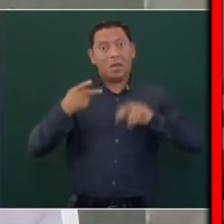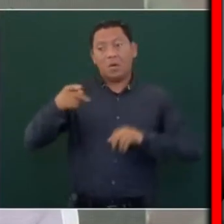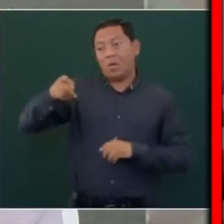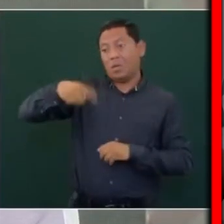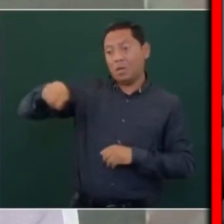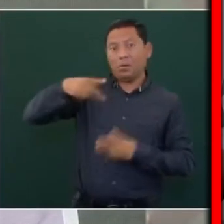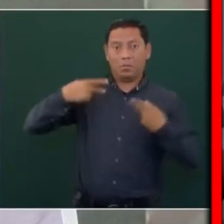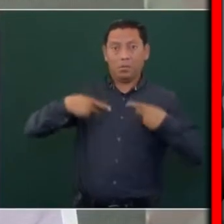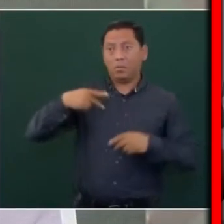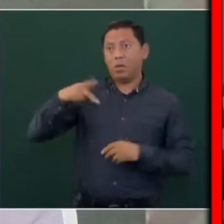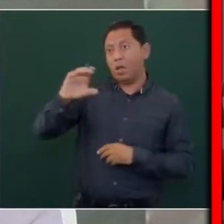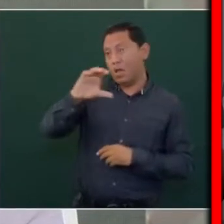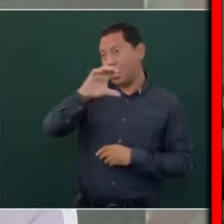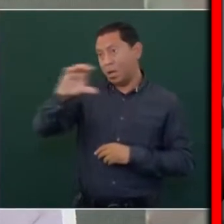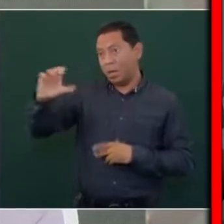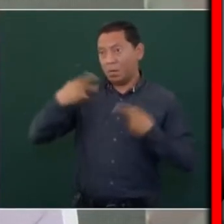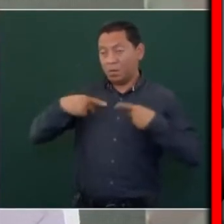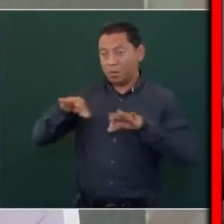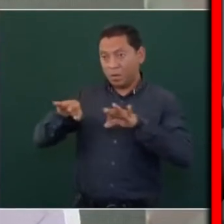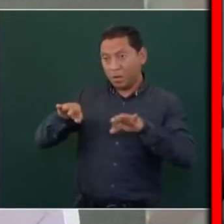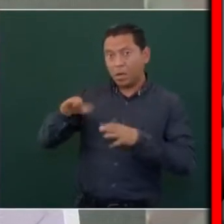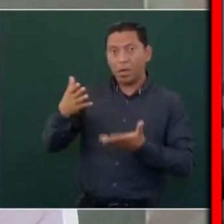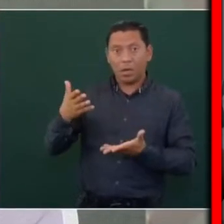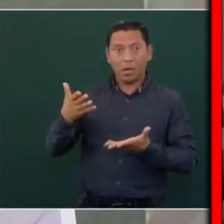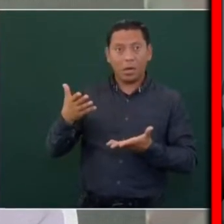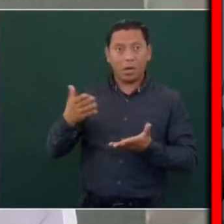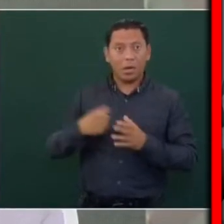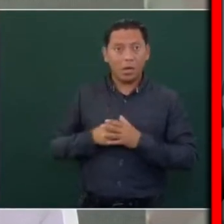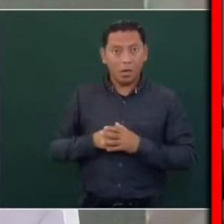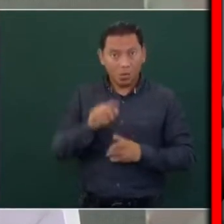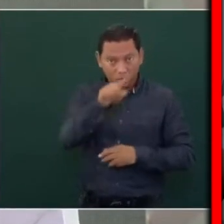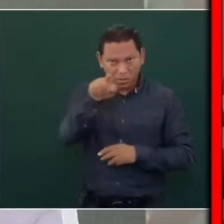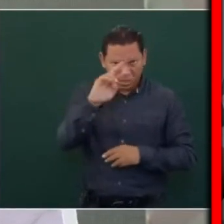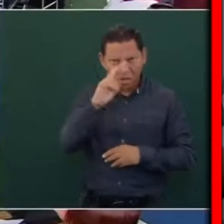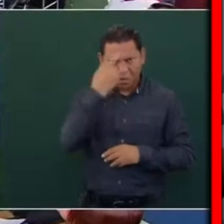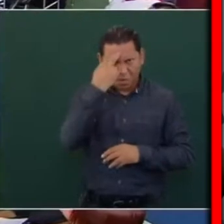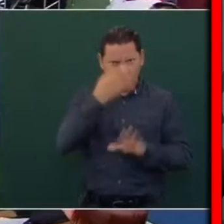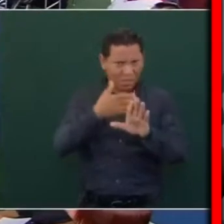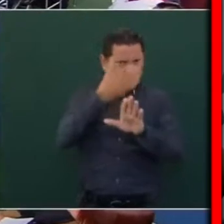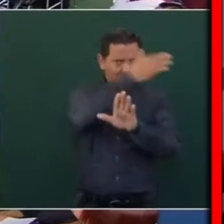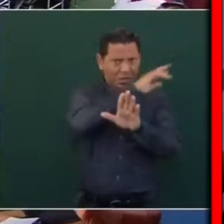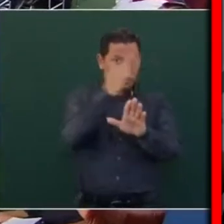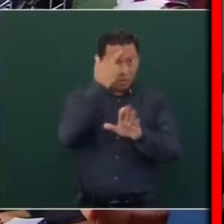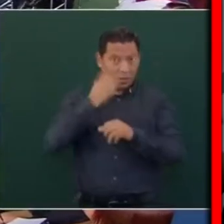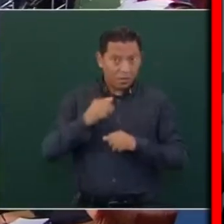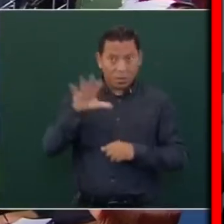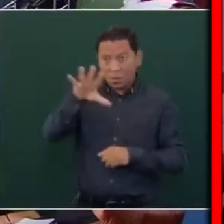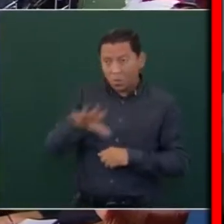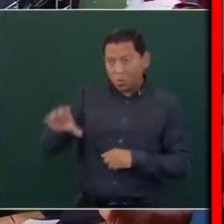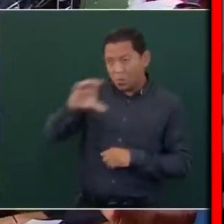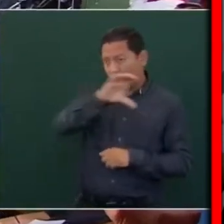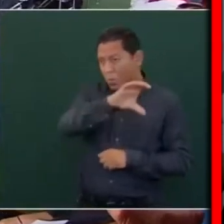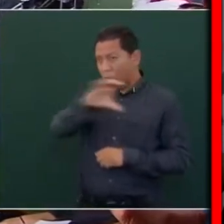los campesinos. Acuérdense que privatizaron el ejido,